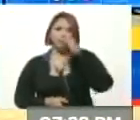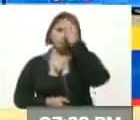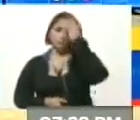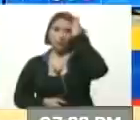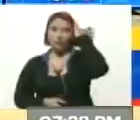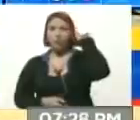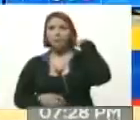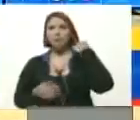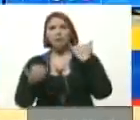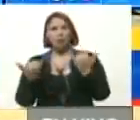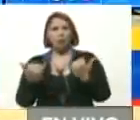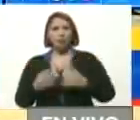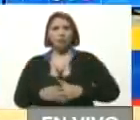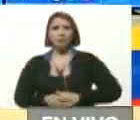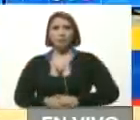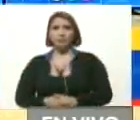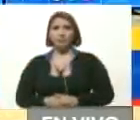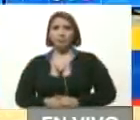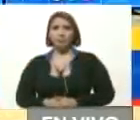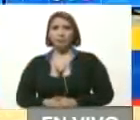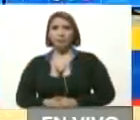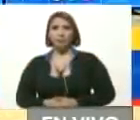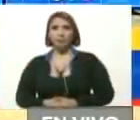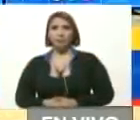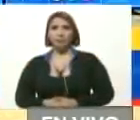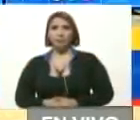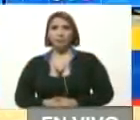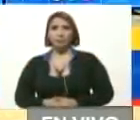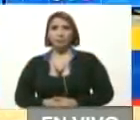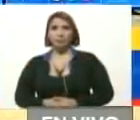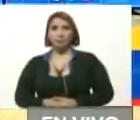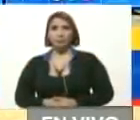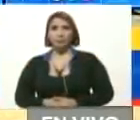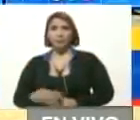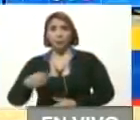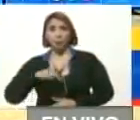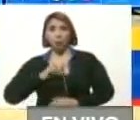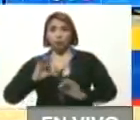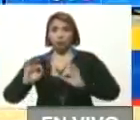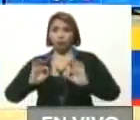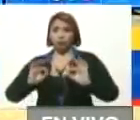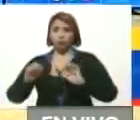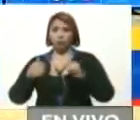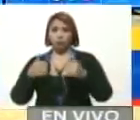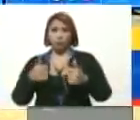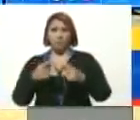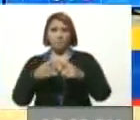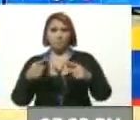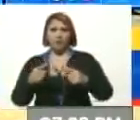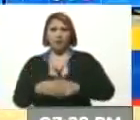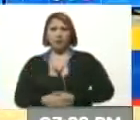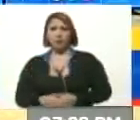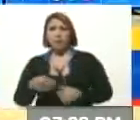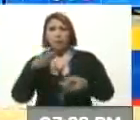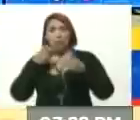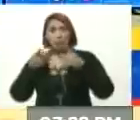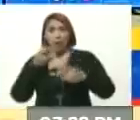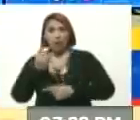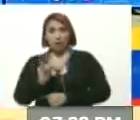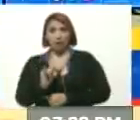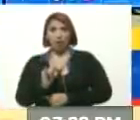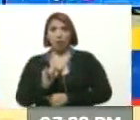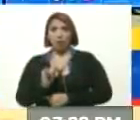Ahora, nosotros nos preparamos muy bien para la ronda de diálogo. Aquí está el doctor